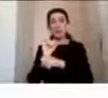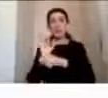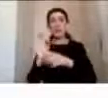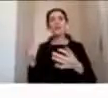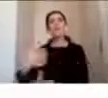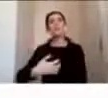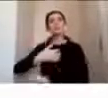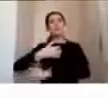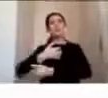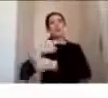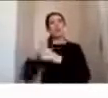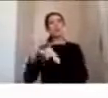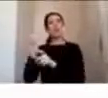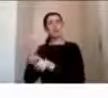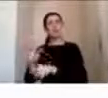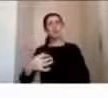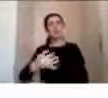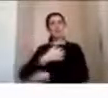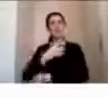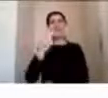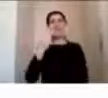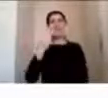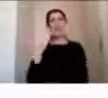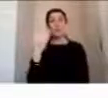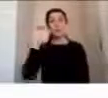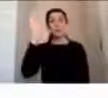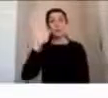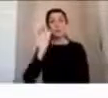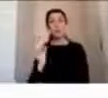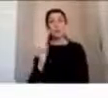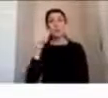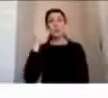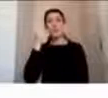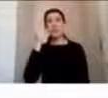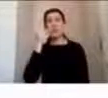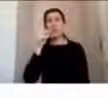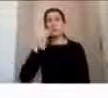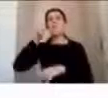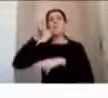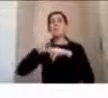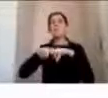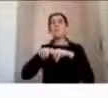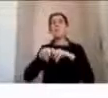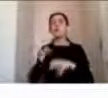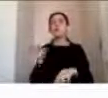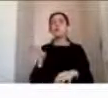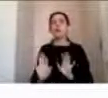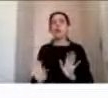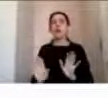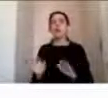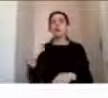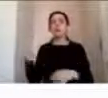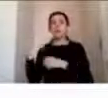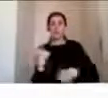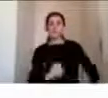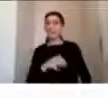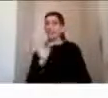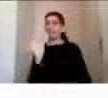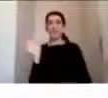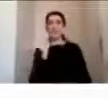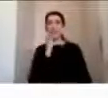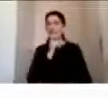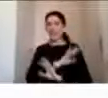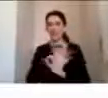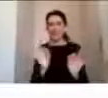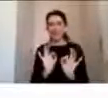de los niños en nuestros vehículos viaja suelto en el auto. Estos mismos niños en un accidente, en una colisión, en un choque